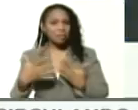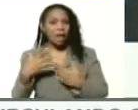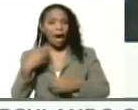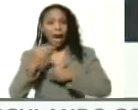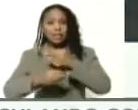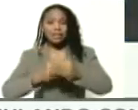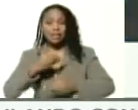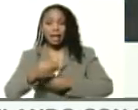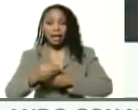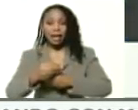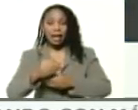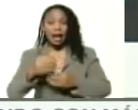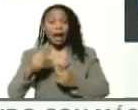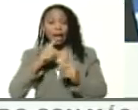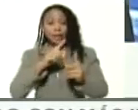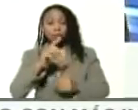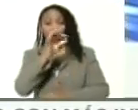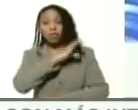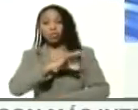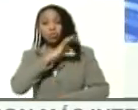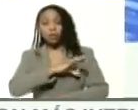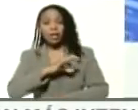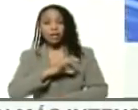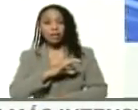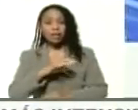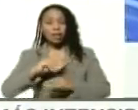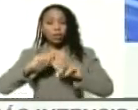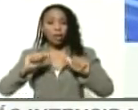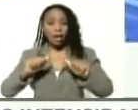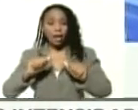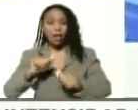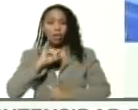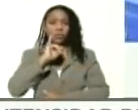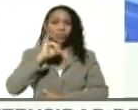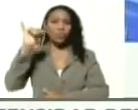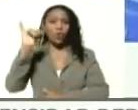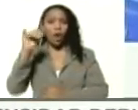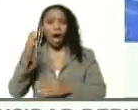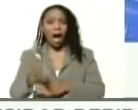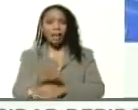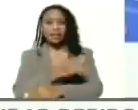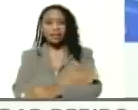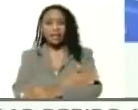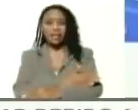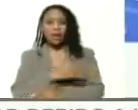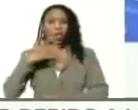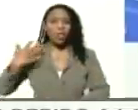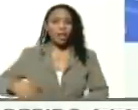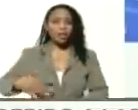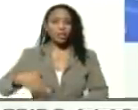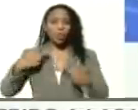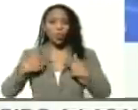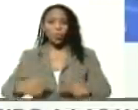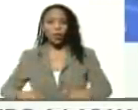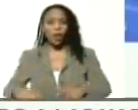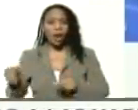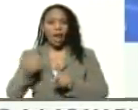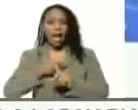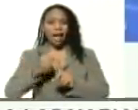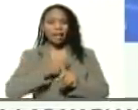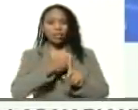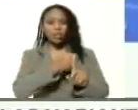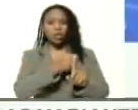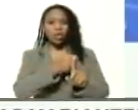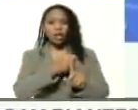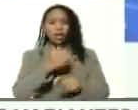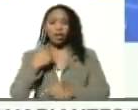ejercer en pro de la soberanía territorial y se denuncie ante las instancias de derechos humanos las agresiones de